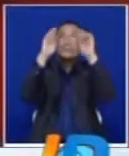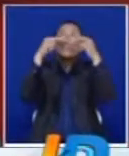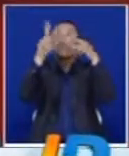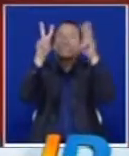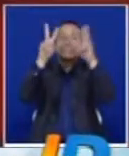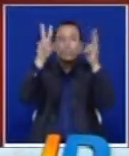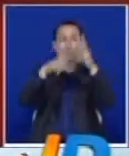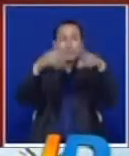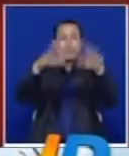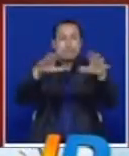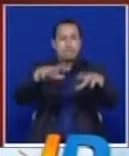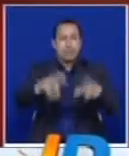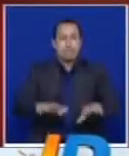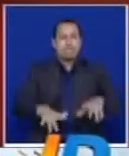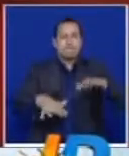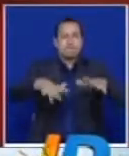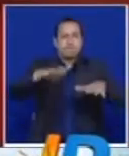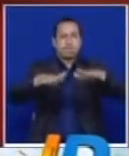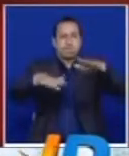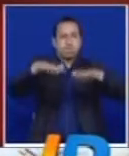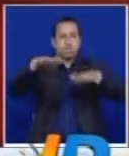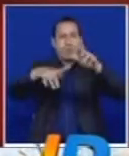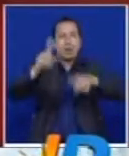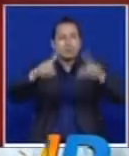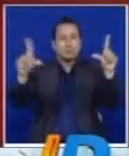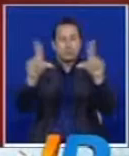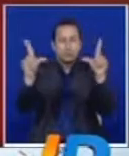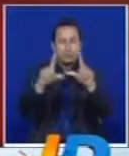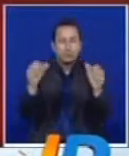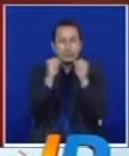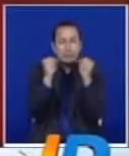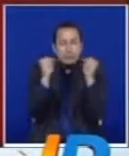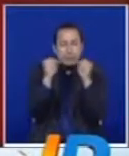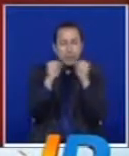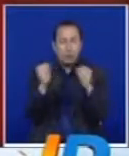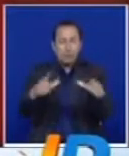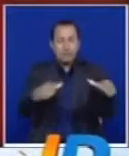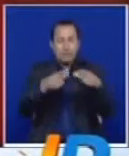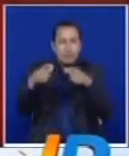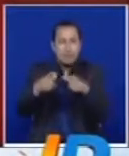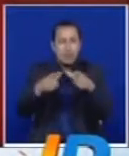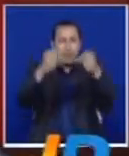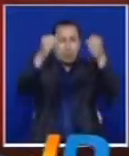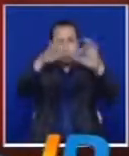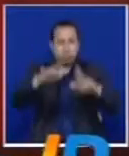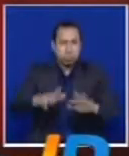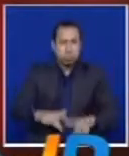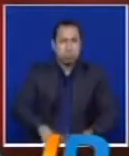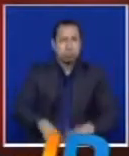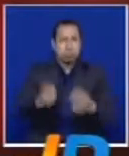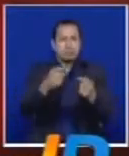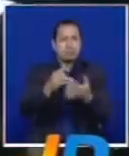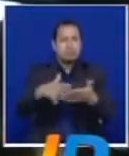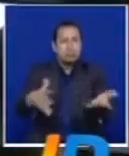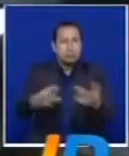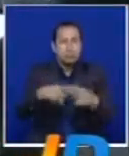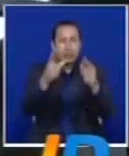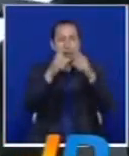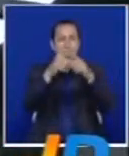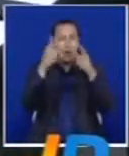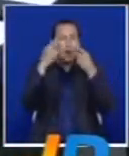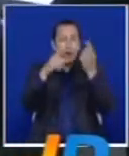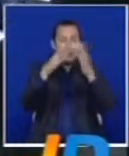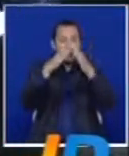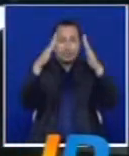elementos electrodomésticos, hay losa que se quebró por la caída del techo, algunas hojas volaron,